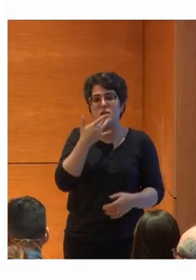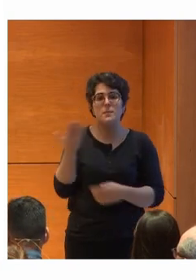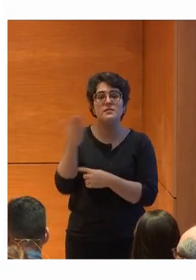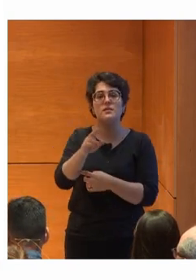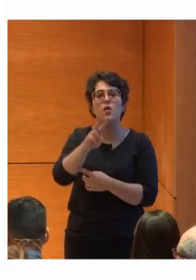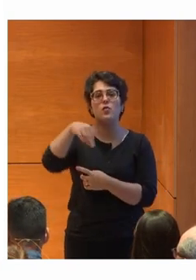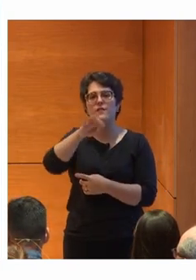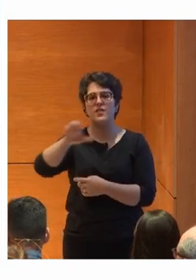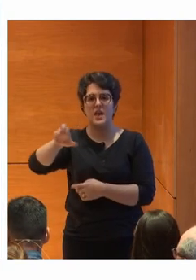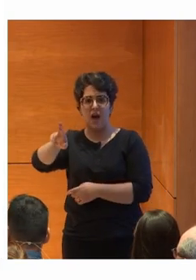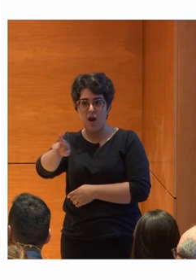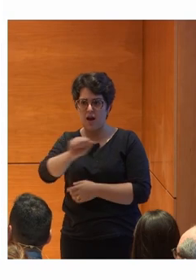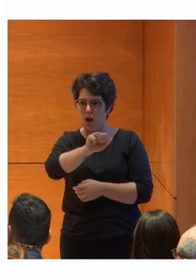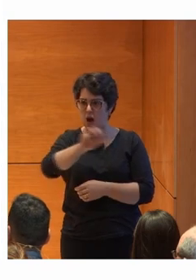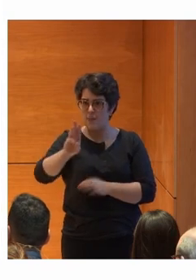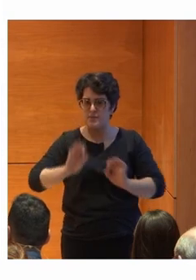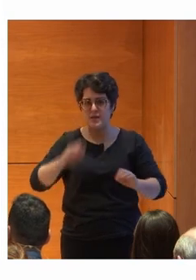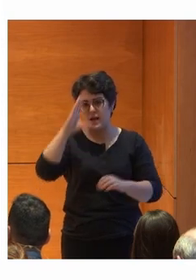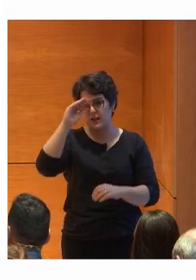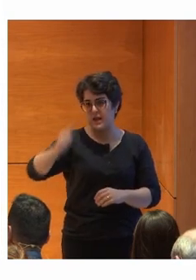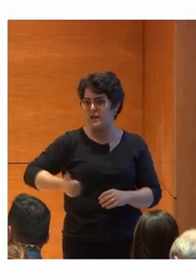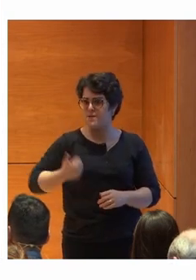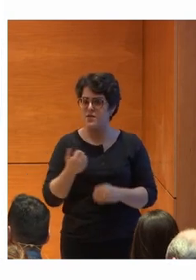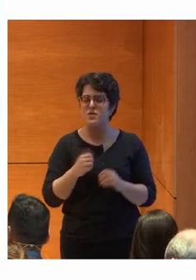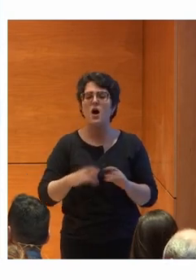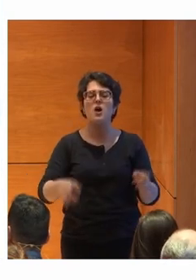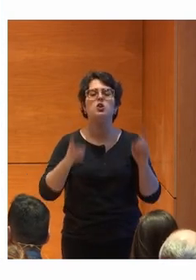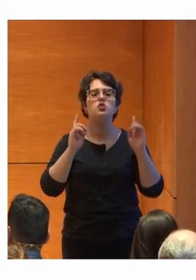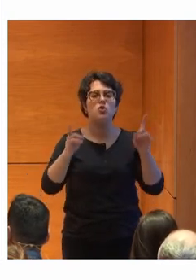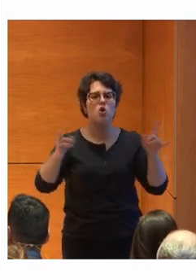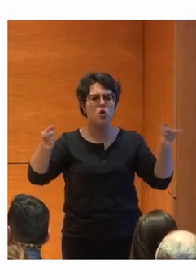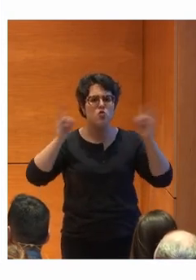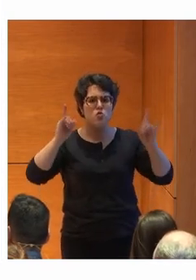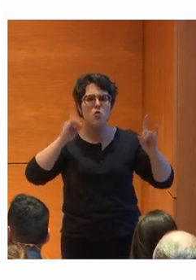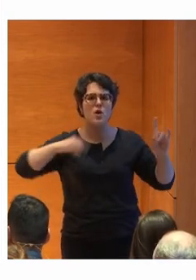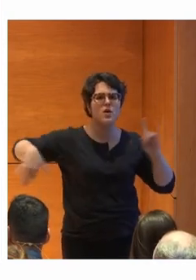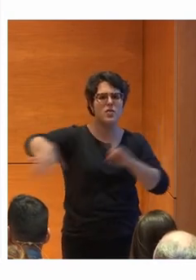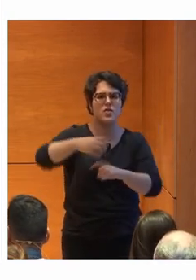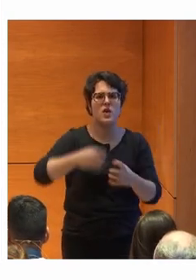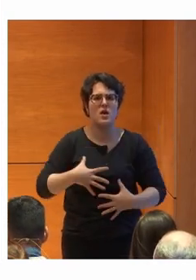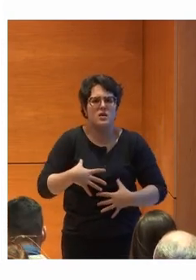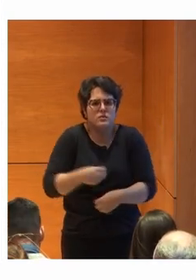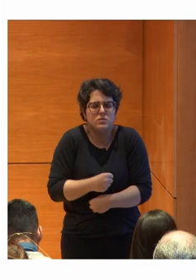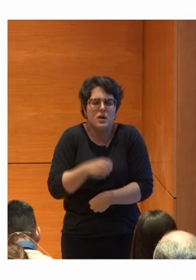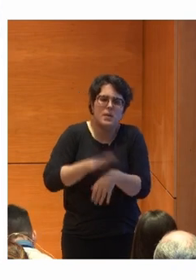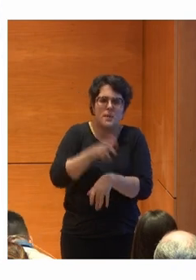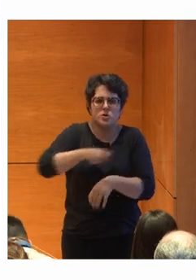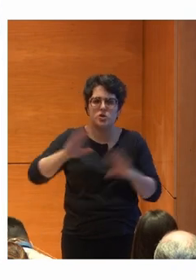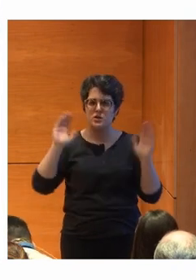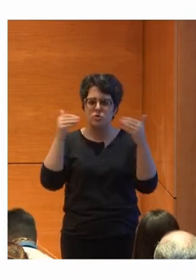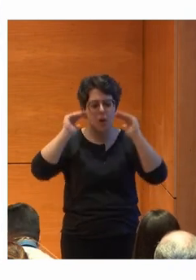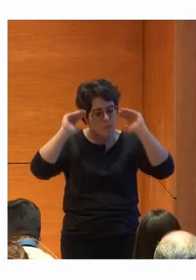Unfear, una app de inteligencia artificial que reduce solo los ruidos que generan ataques de pánico a personas con autismo.